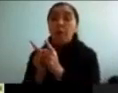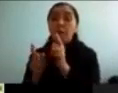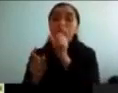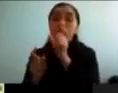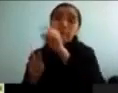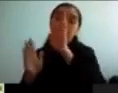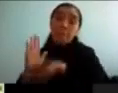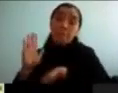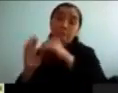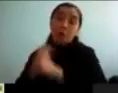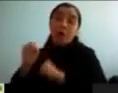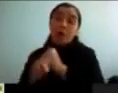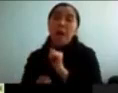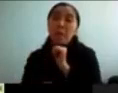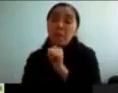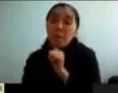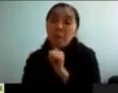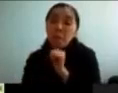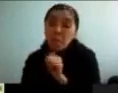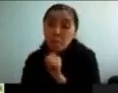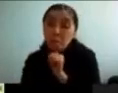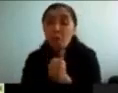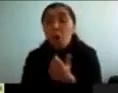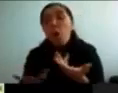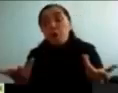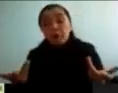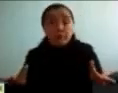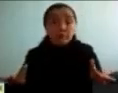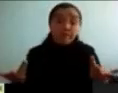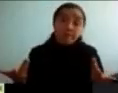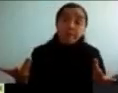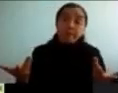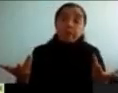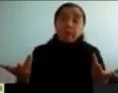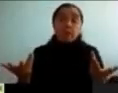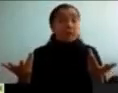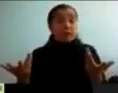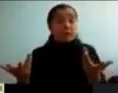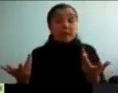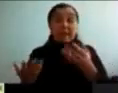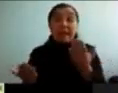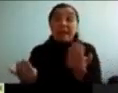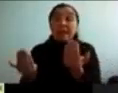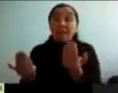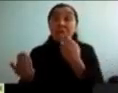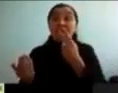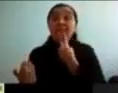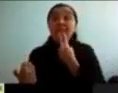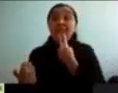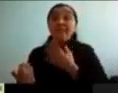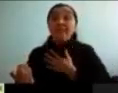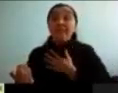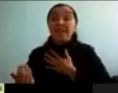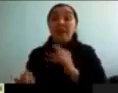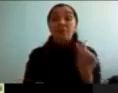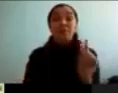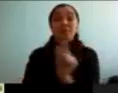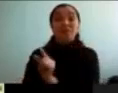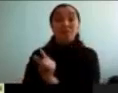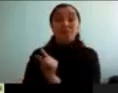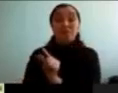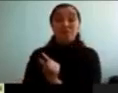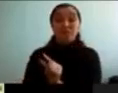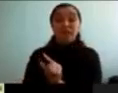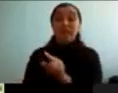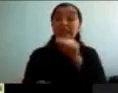pobres. Son los estados donde la esperanza de vida es menor. Y son los estados donde la incidencia, en este